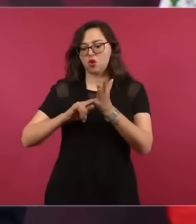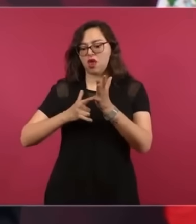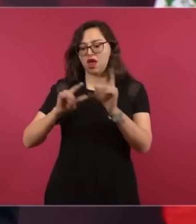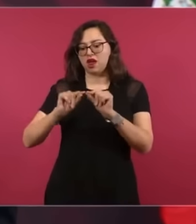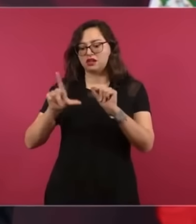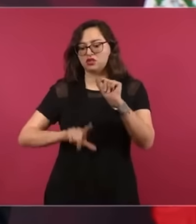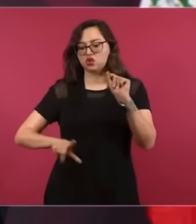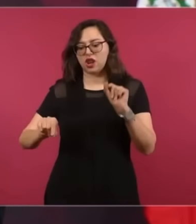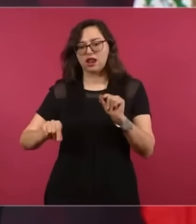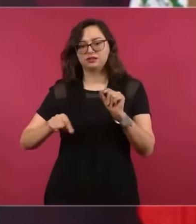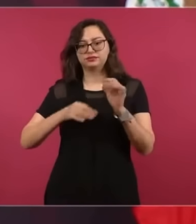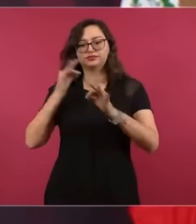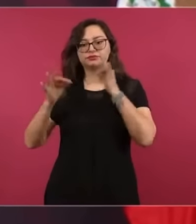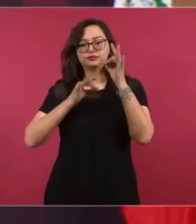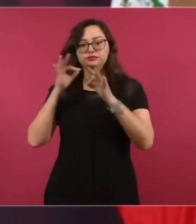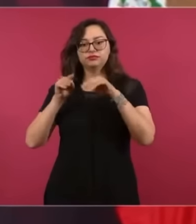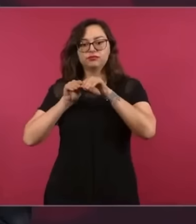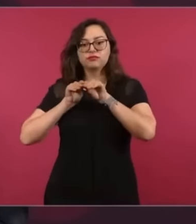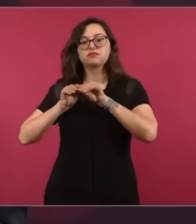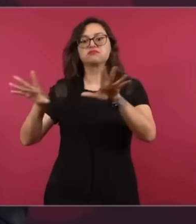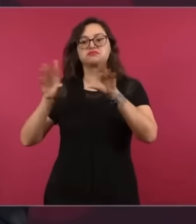Era como un tafil.